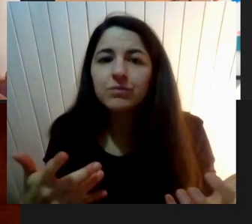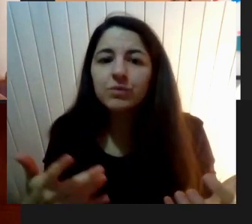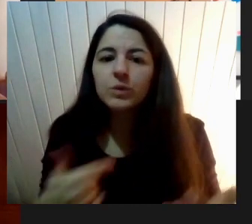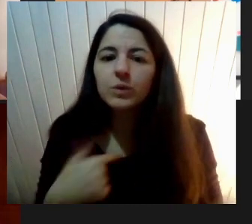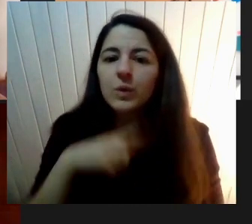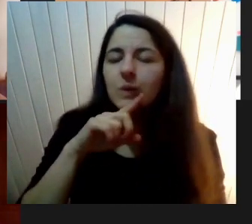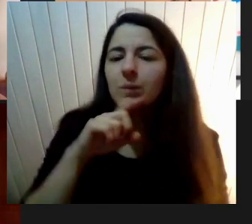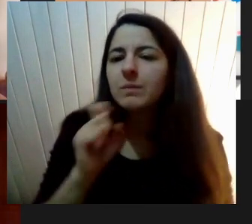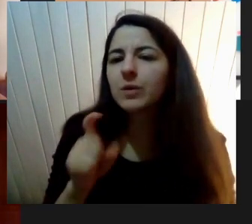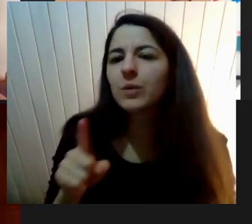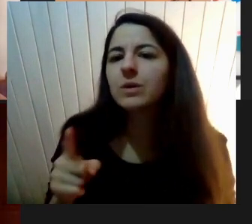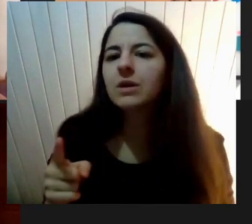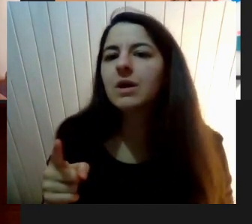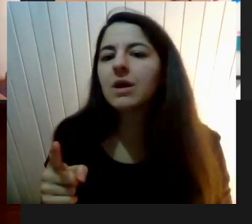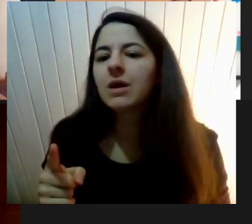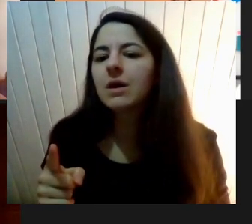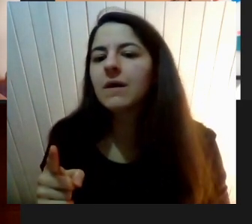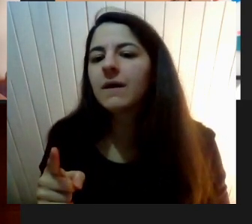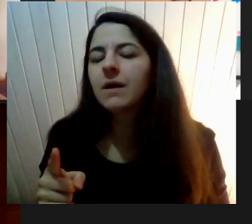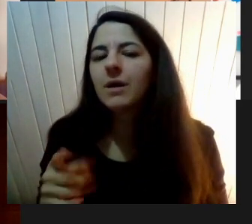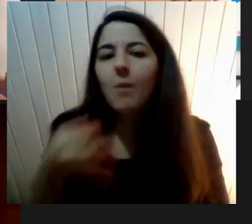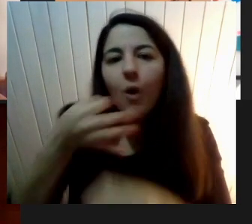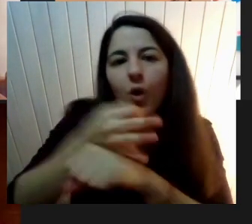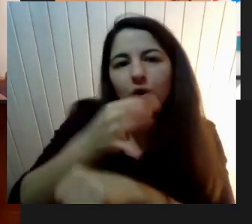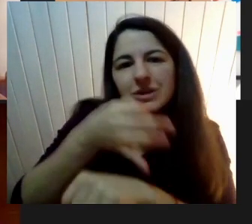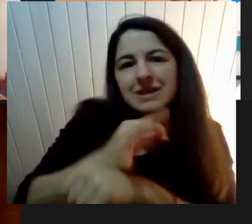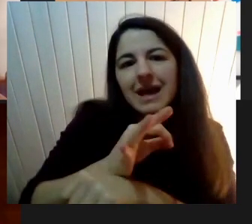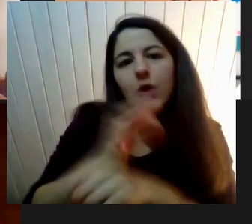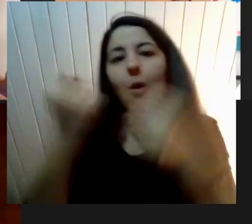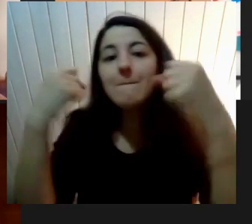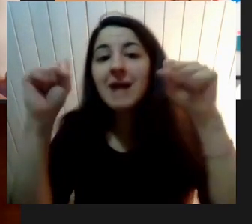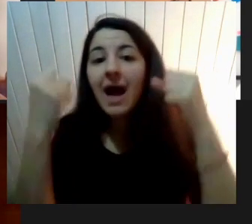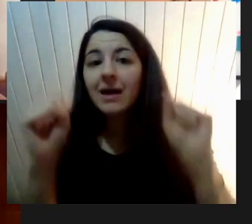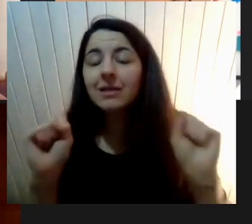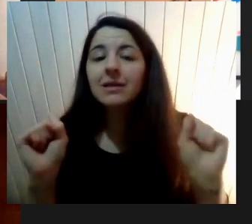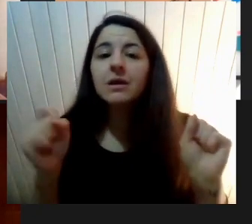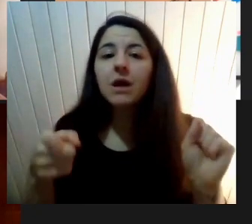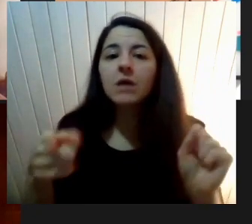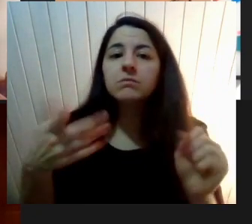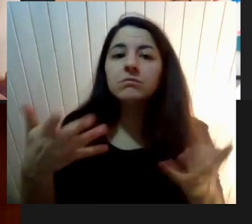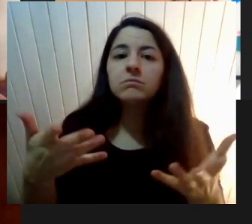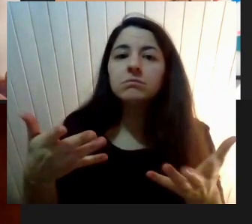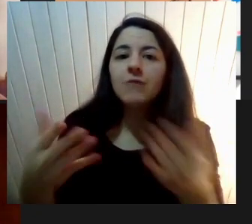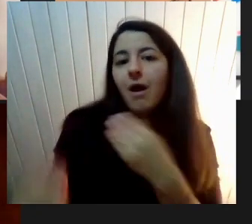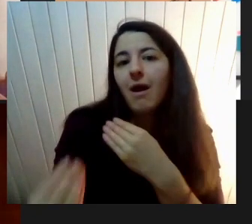qué tips ¿Qué prácticas Recomendarías O si existe O